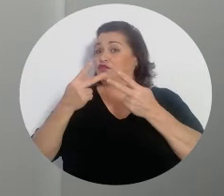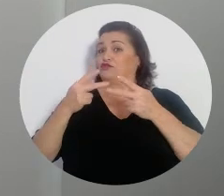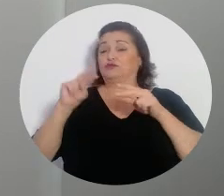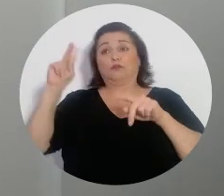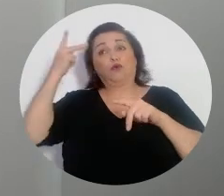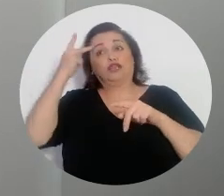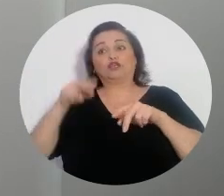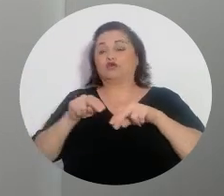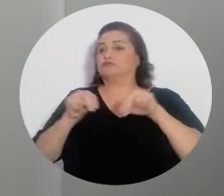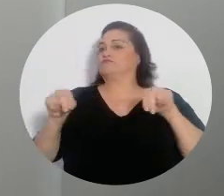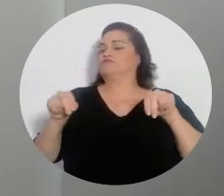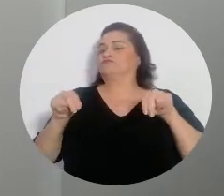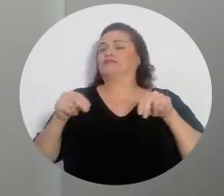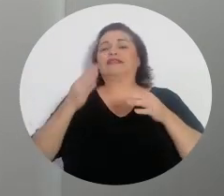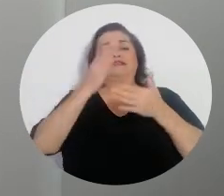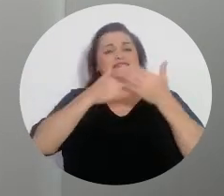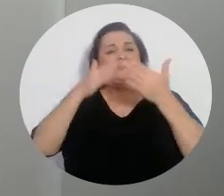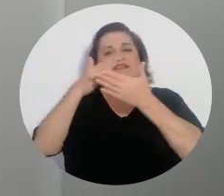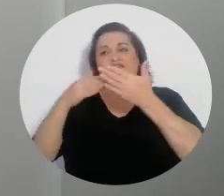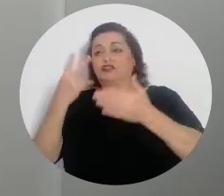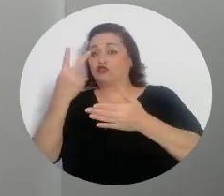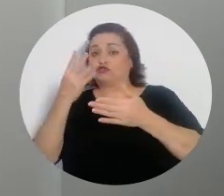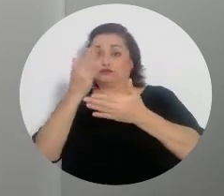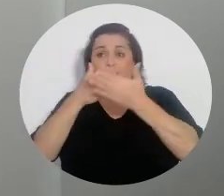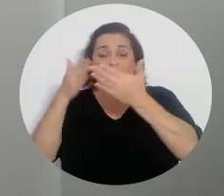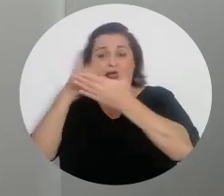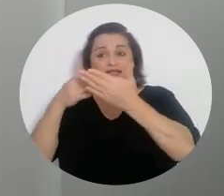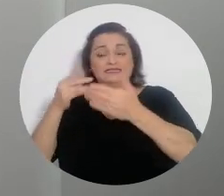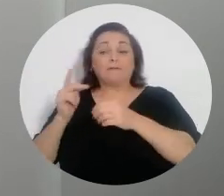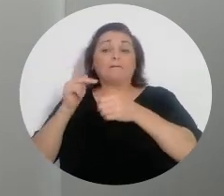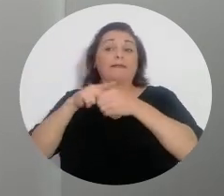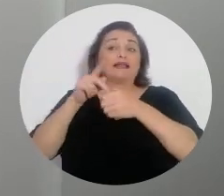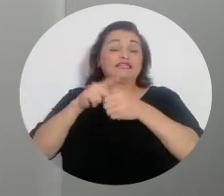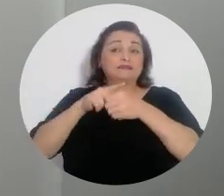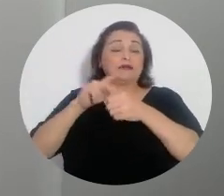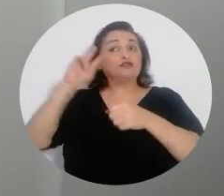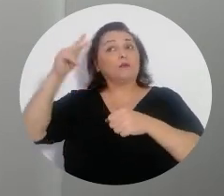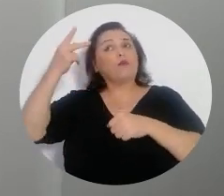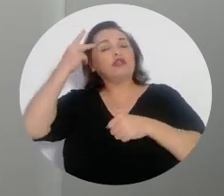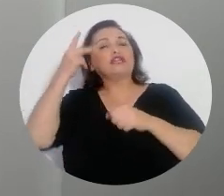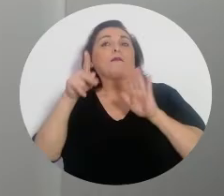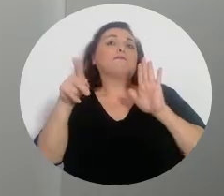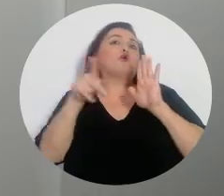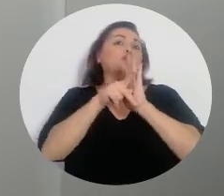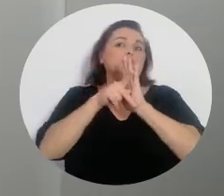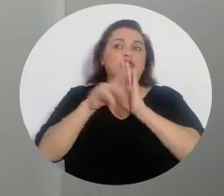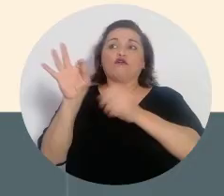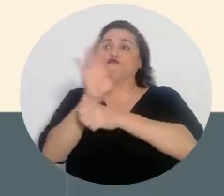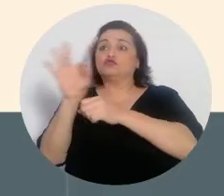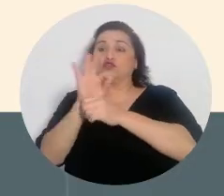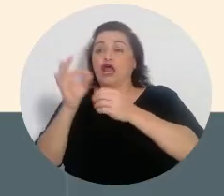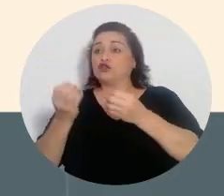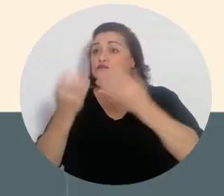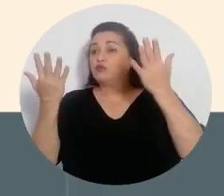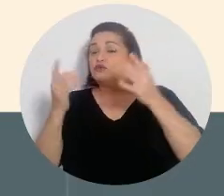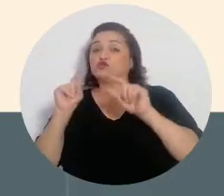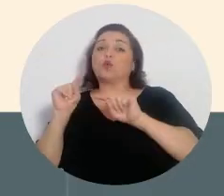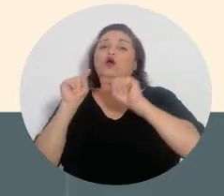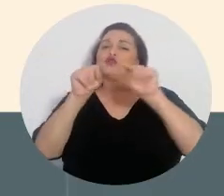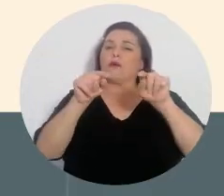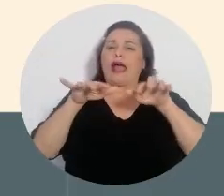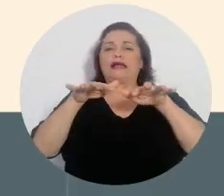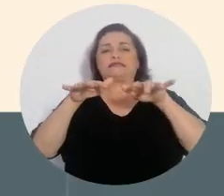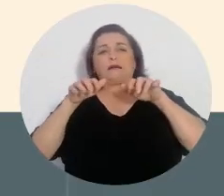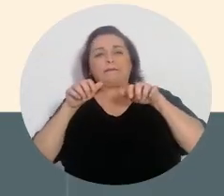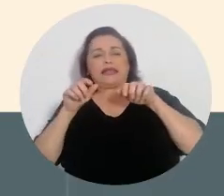podemos dividir en dos partes. Es la participación política prohibida de funcionarios, o sea, cuando funcionarios públicos asisten, por ejemplo,